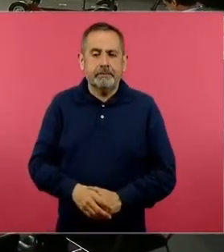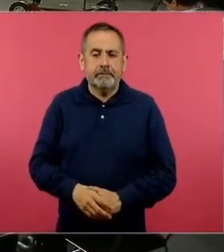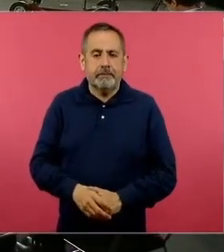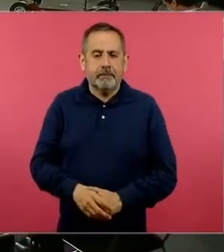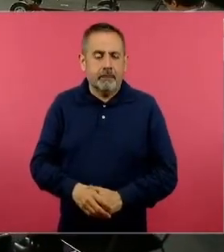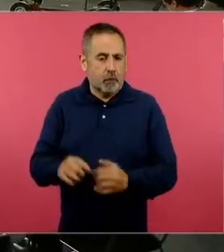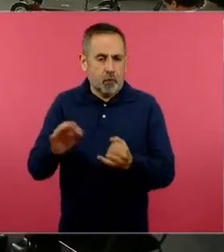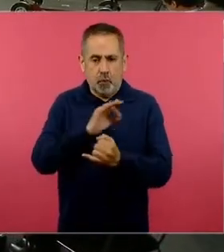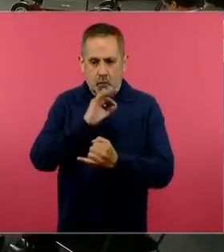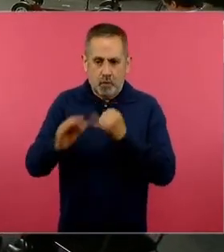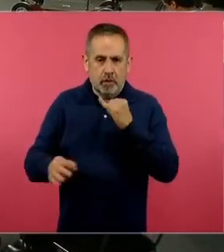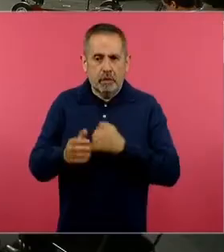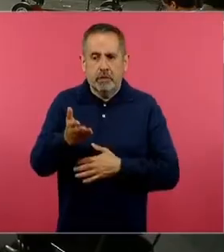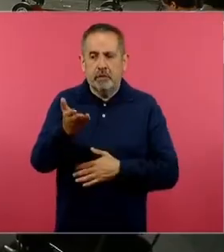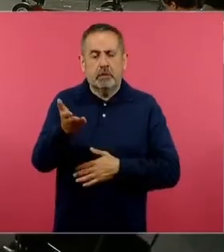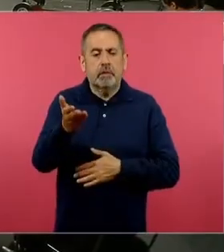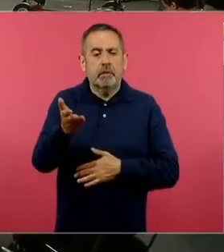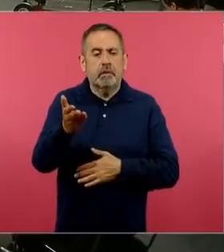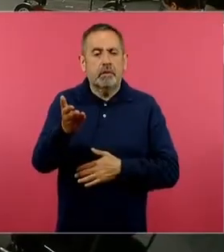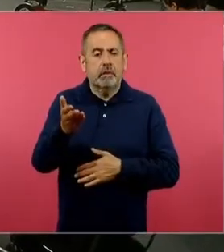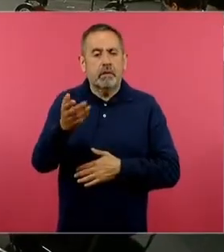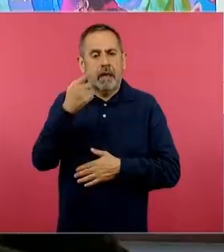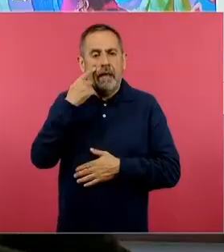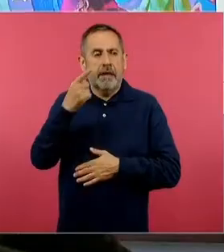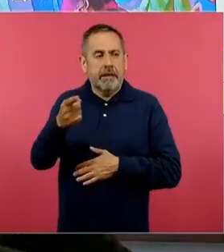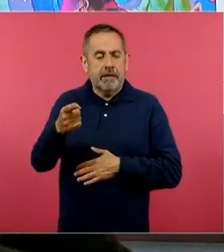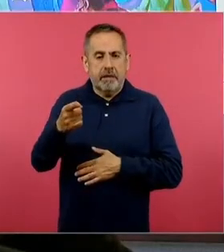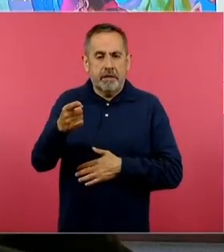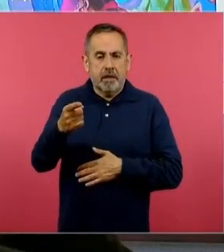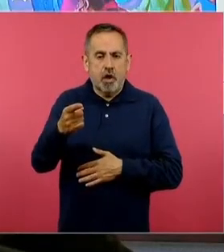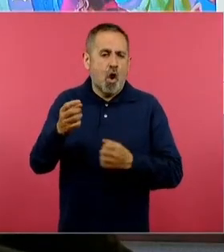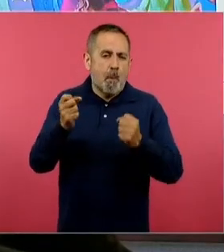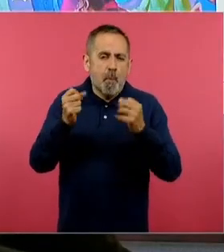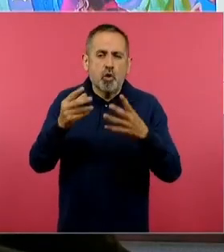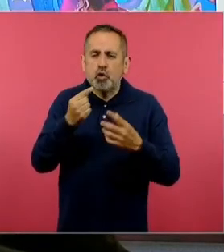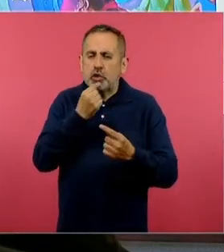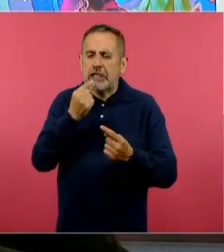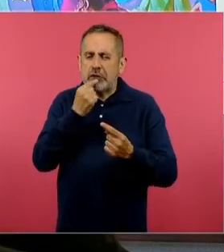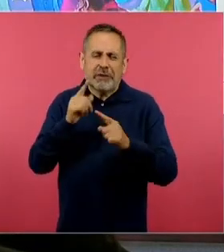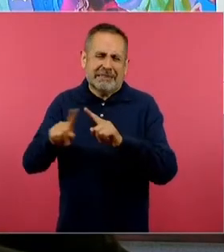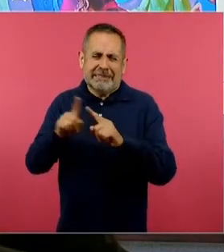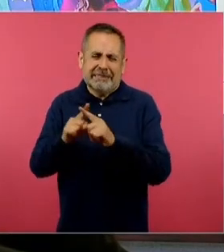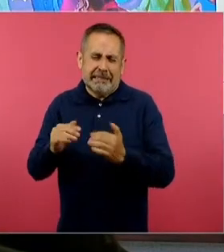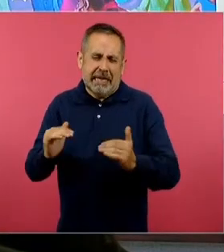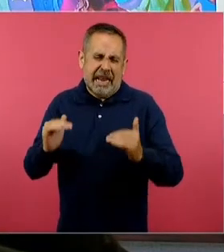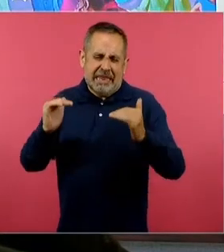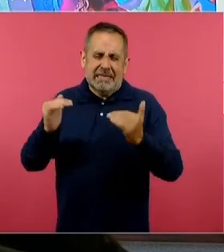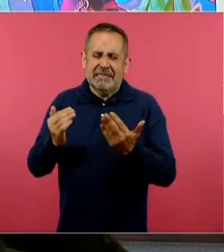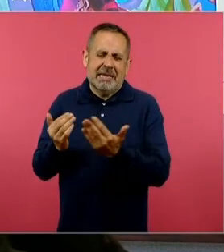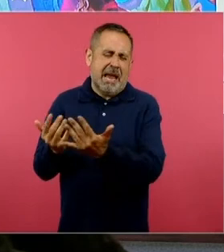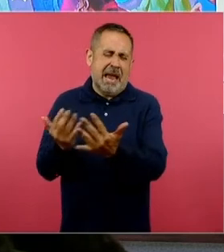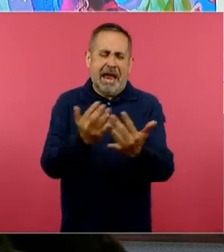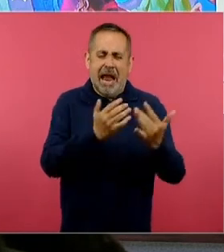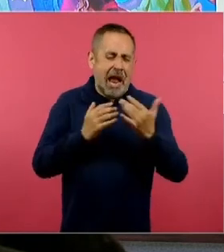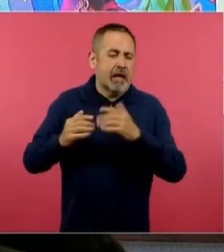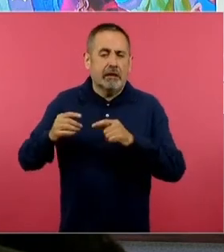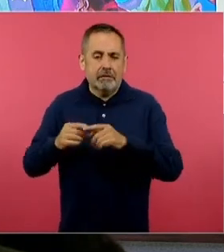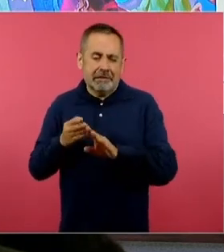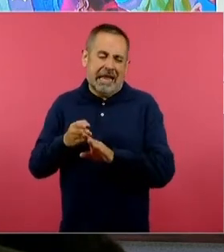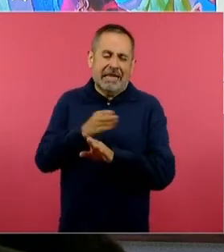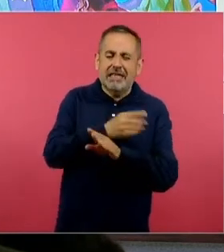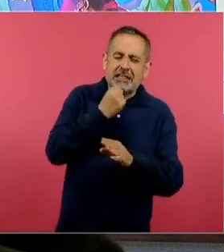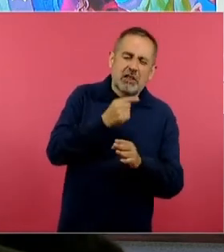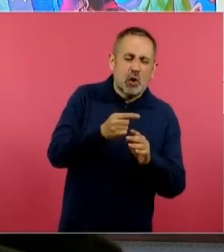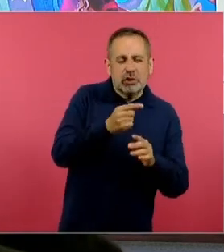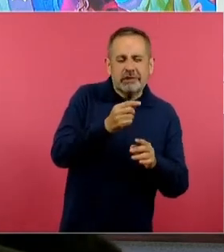Ya para finalizar, bueno, es una imagen donde ya hay muchos niños ya, un poquito más grandes, en la anterior a lo mejor son de niños